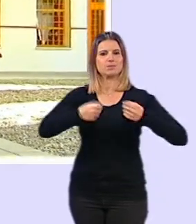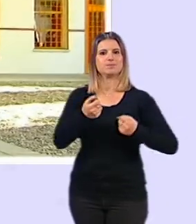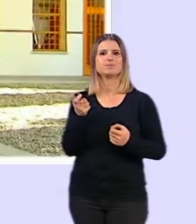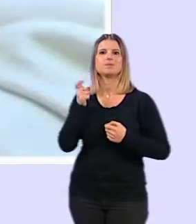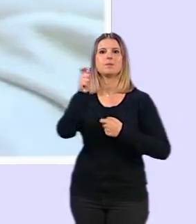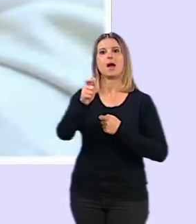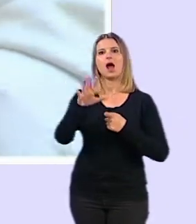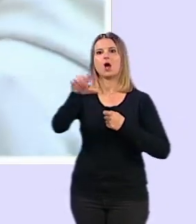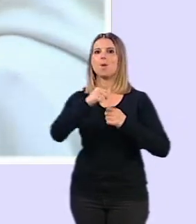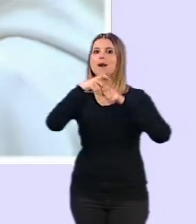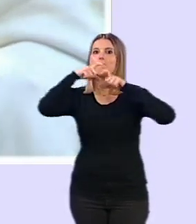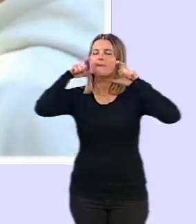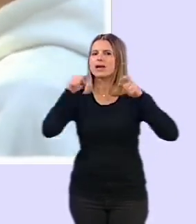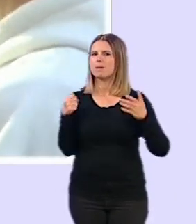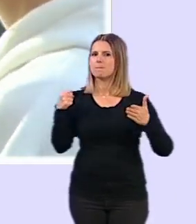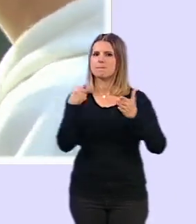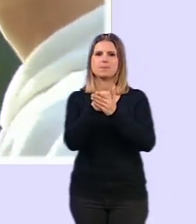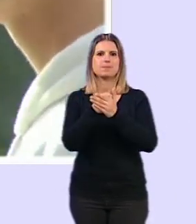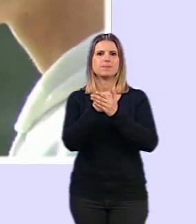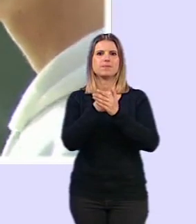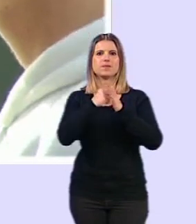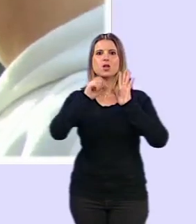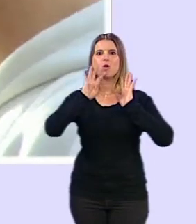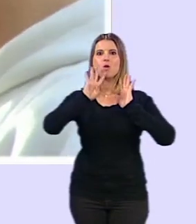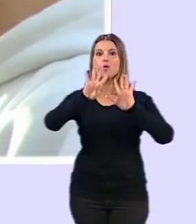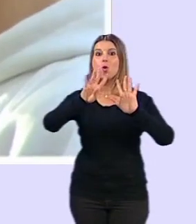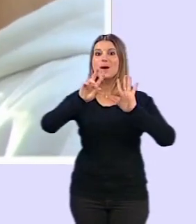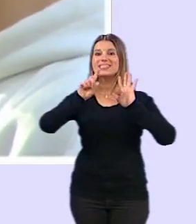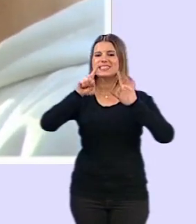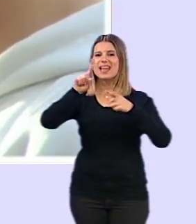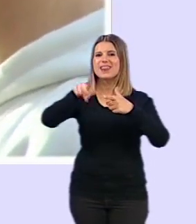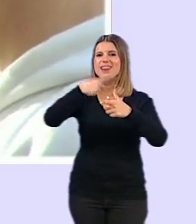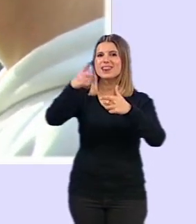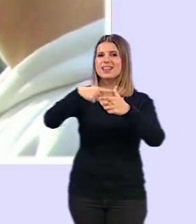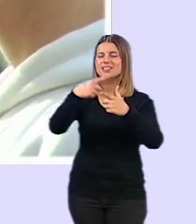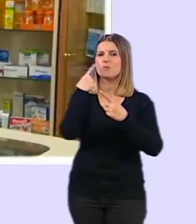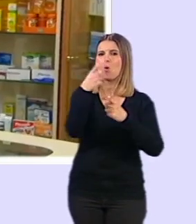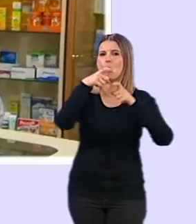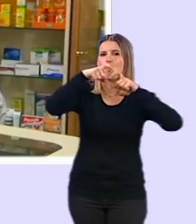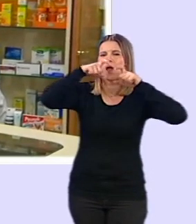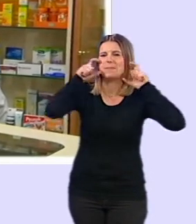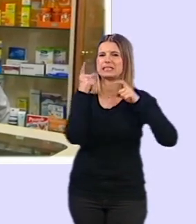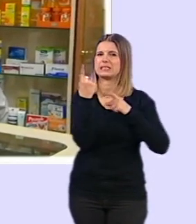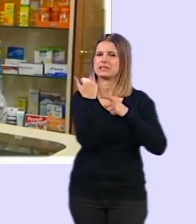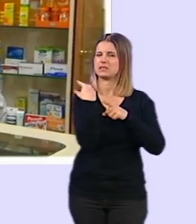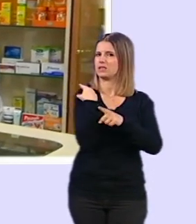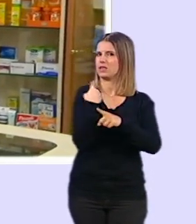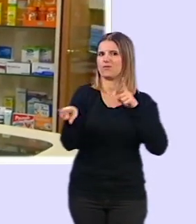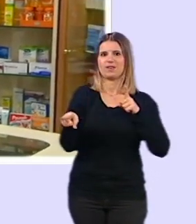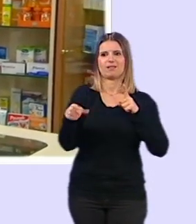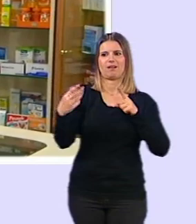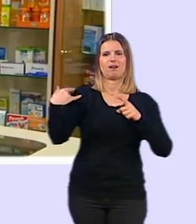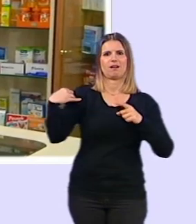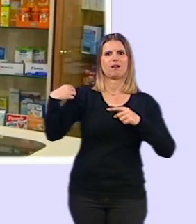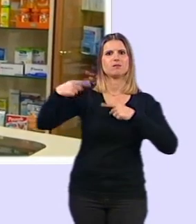las mascarillas, un máximo de 96 céntimos por cada unidad, un precio muy distinto al que hemos